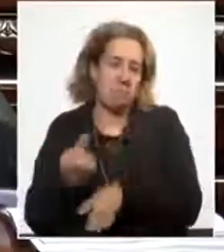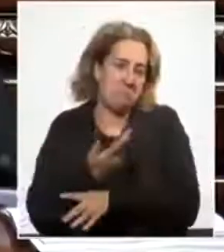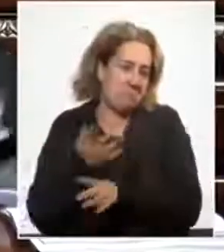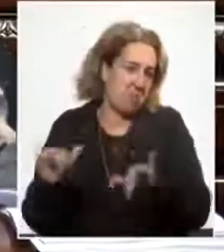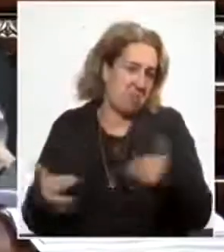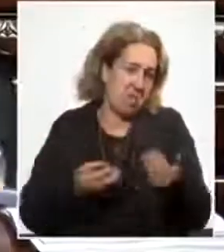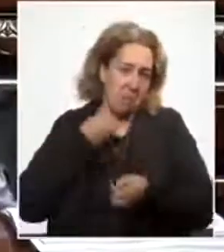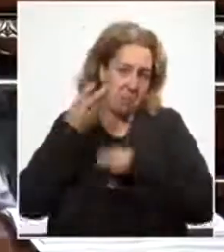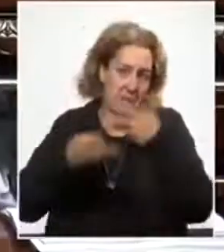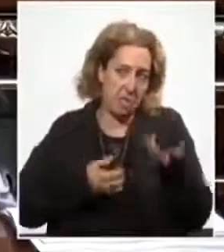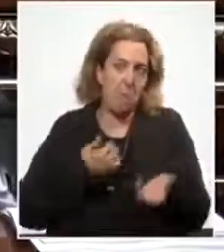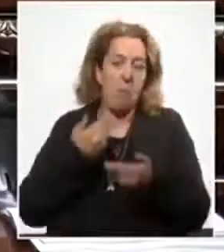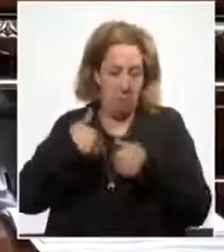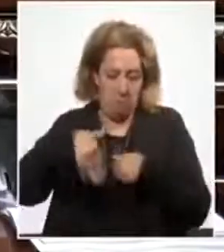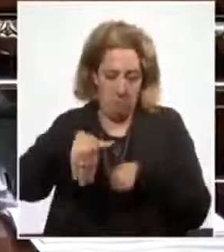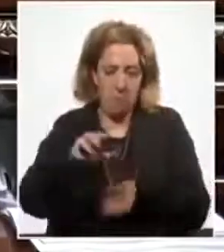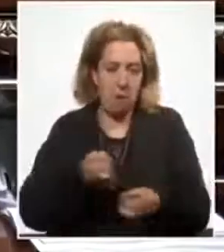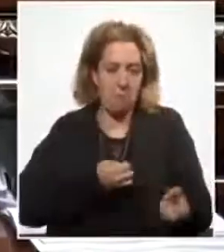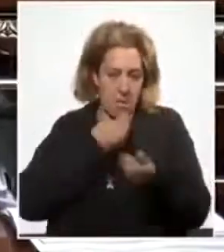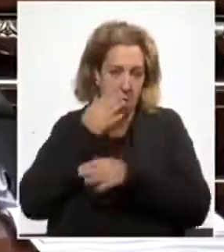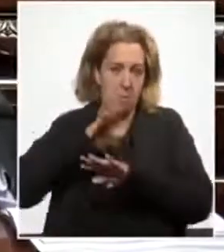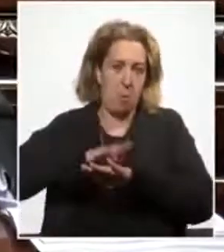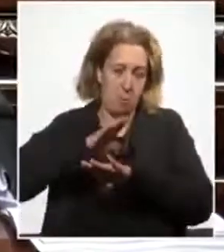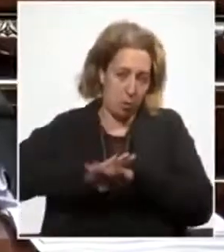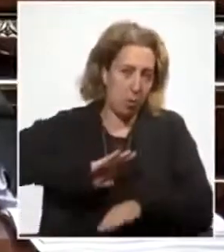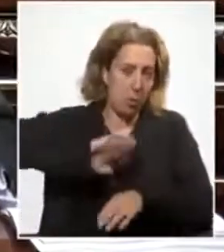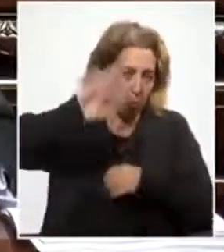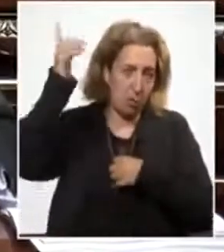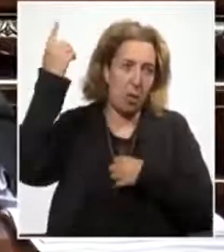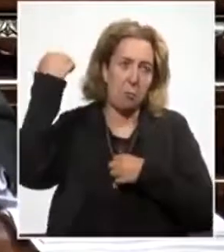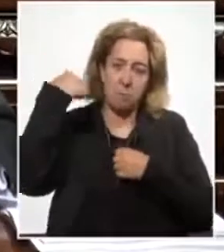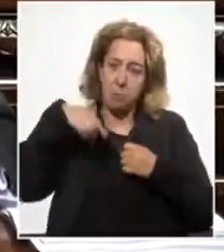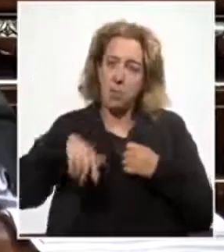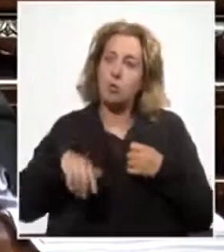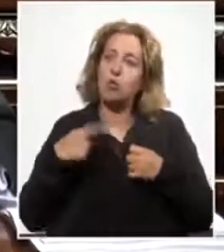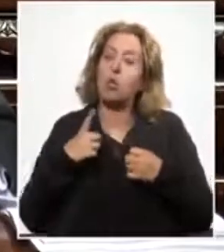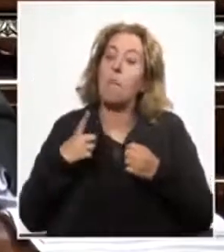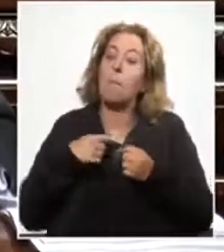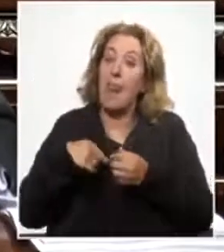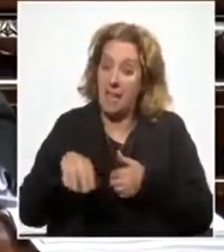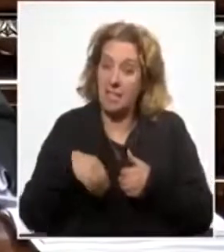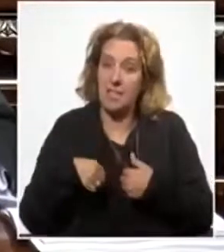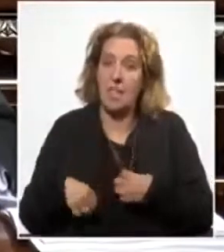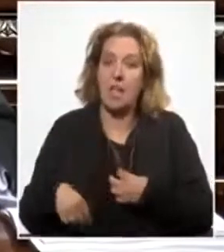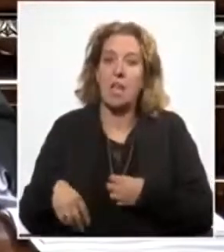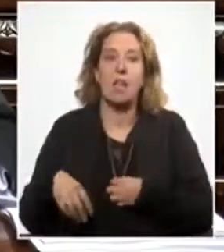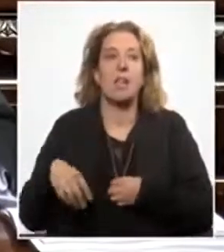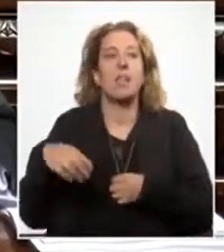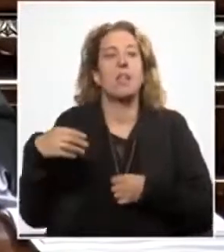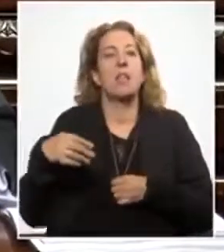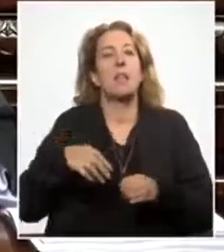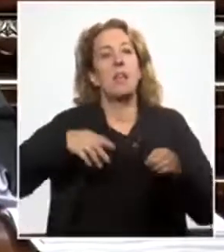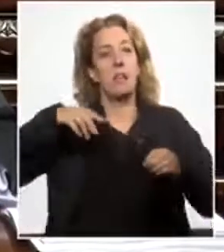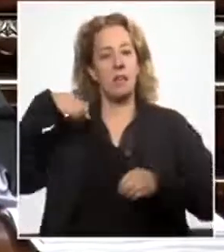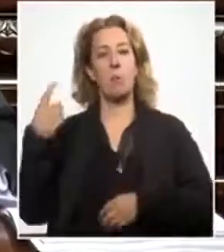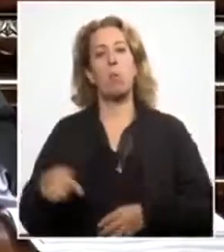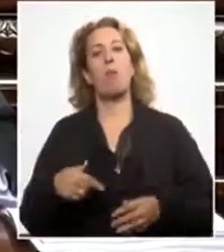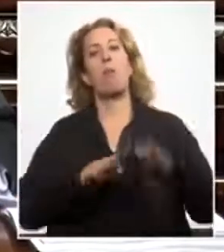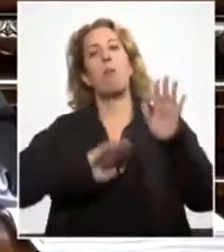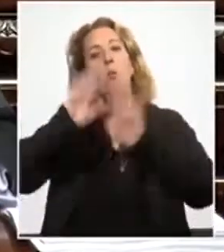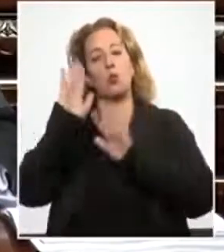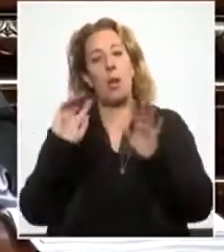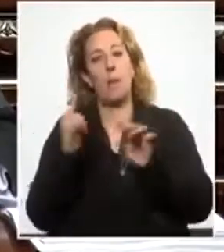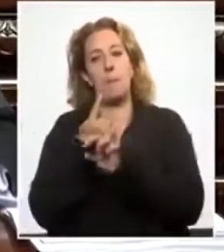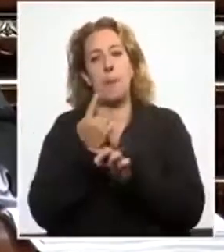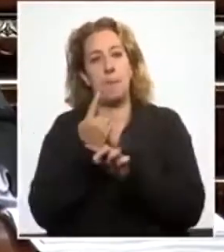lo vamos a expresar cuando lleguemos a votar, pero yo tengo la esperanza de que haya, después de votar el